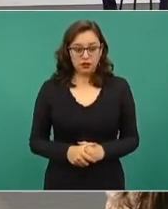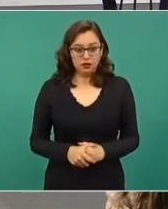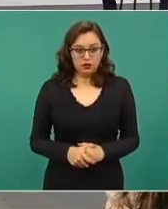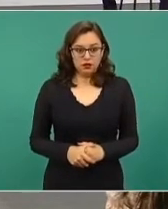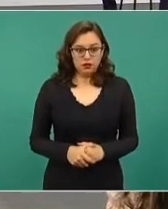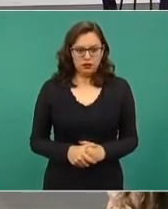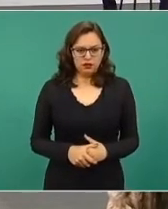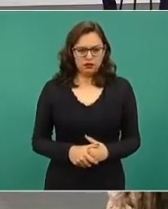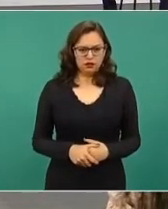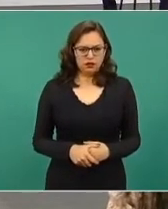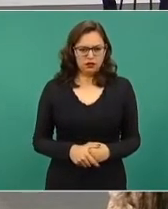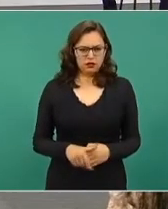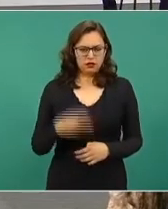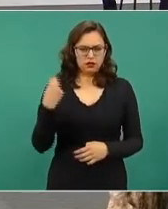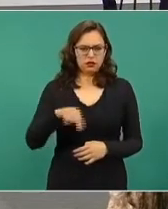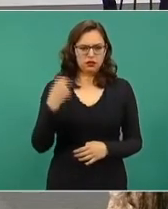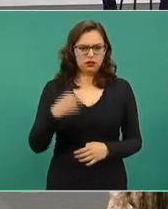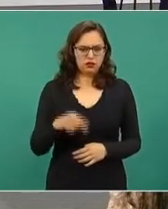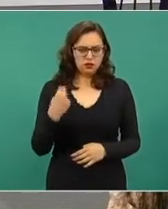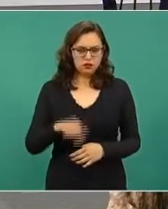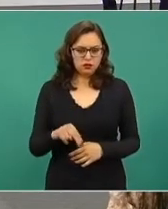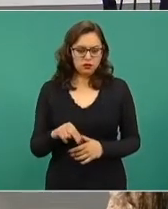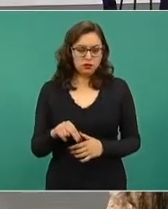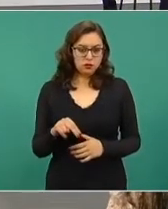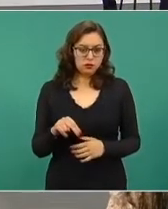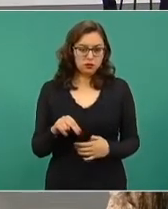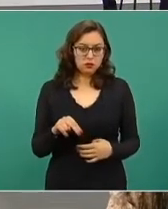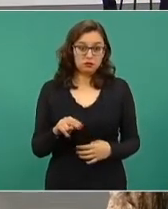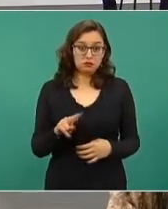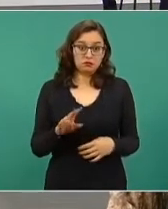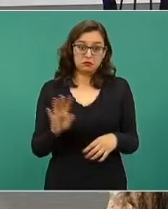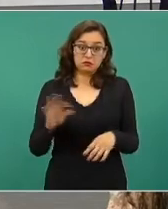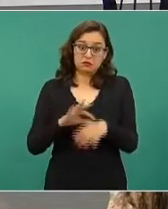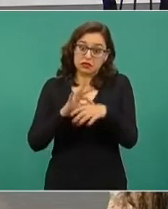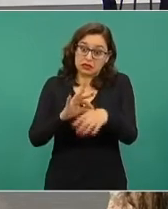Se llama el señor, si es real,